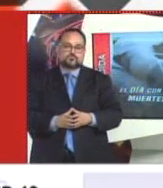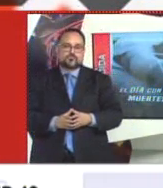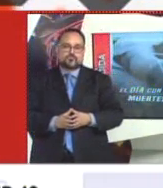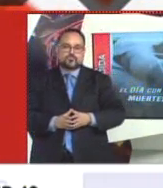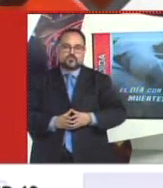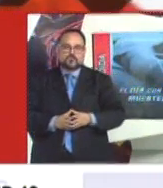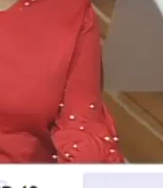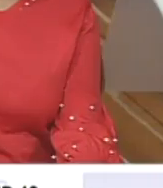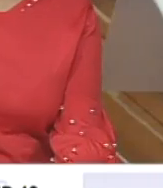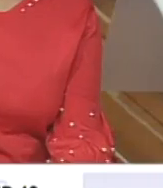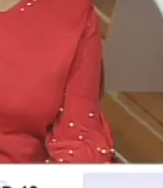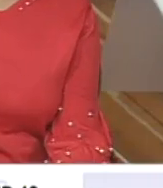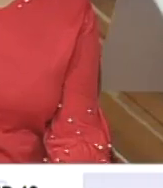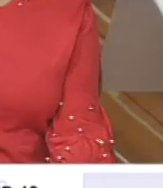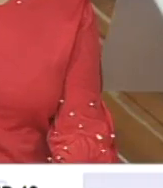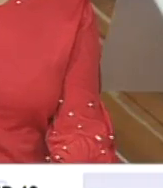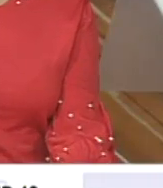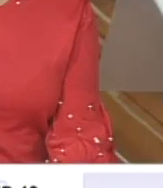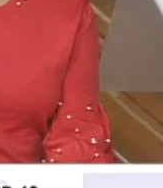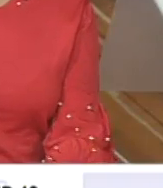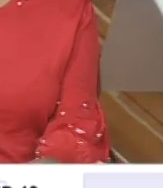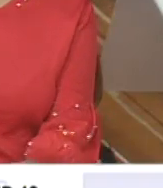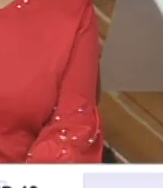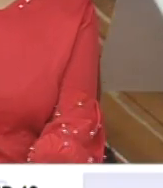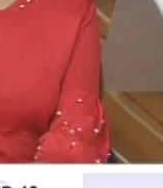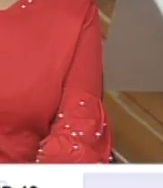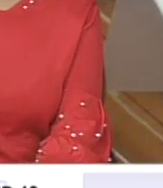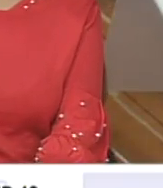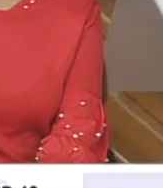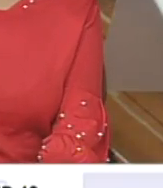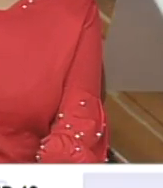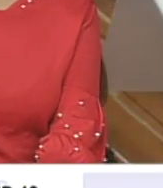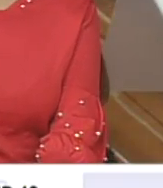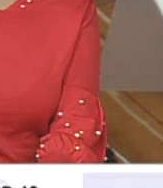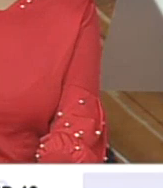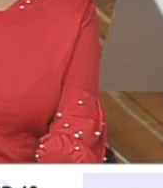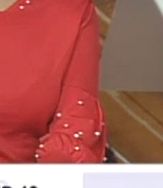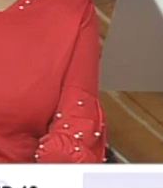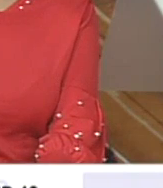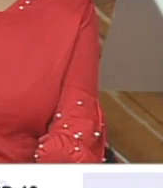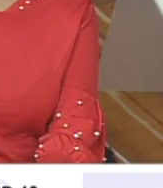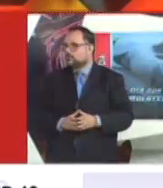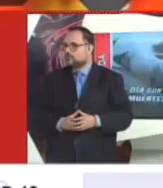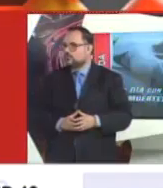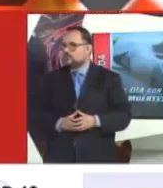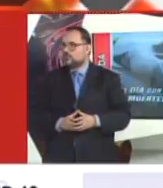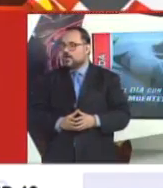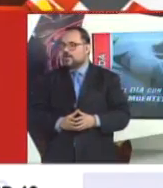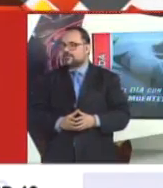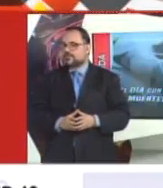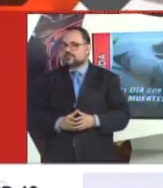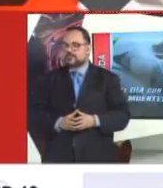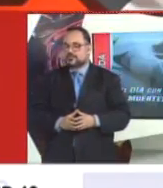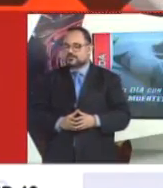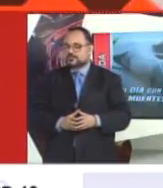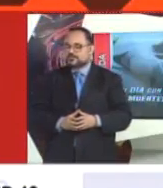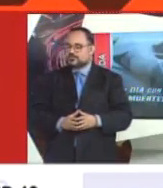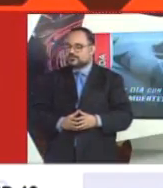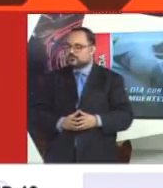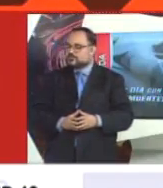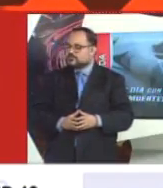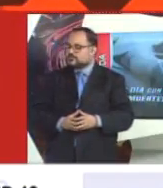Julio. Hoy lamentamos estas cifras, especialmente con el número de fallecidos, 20 personas que pierden la batalla de esta forma.